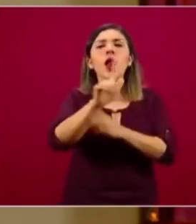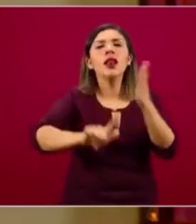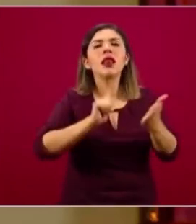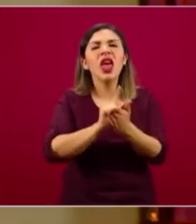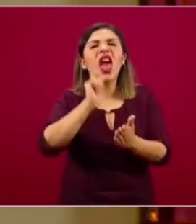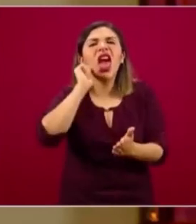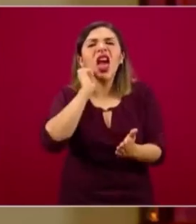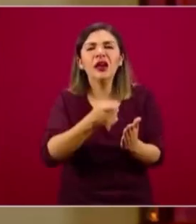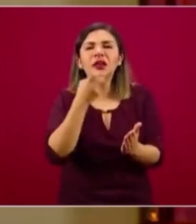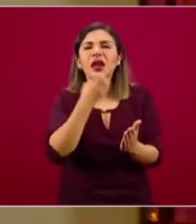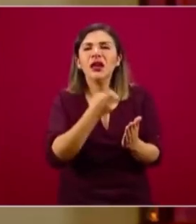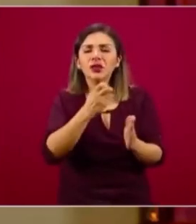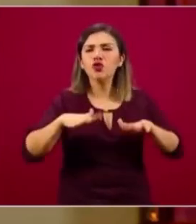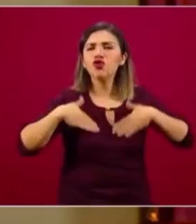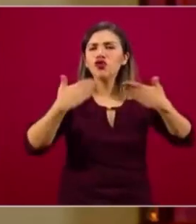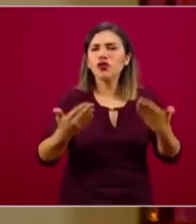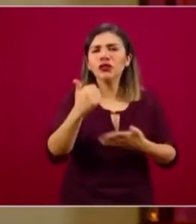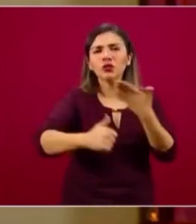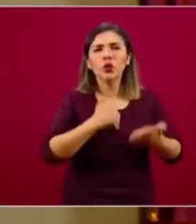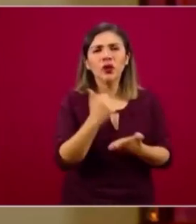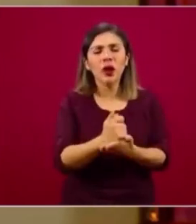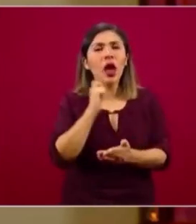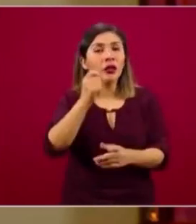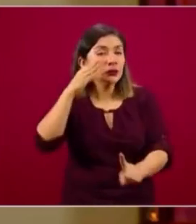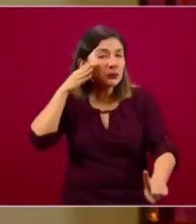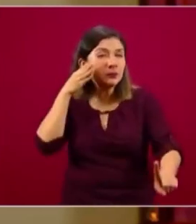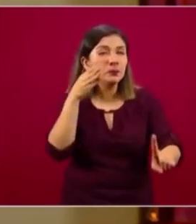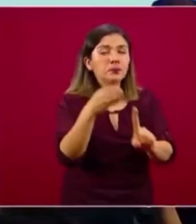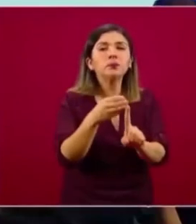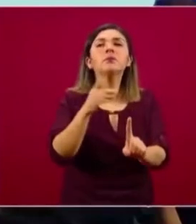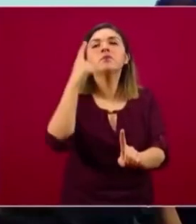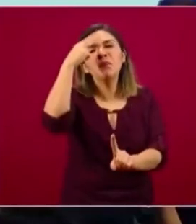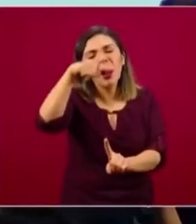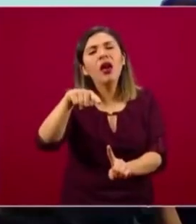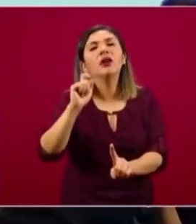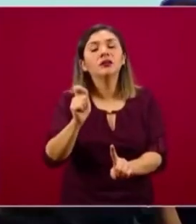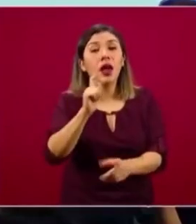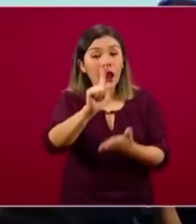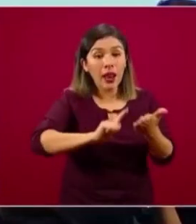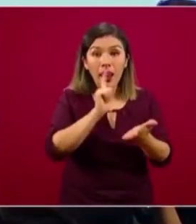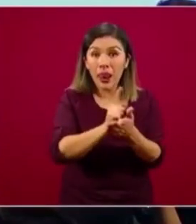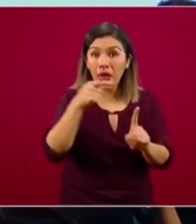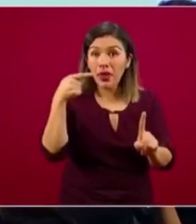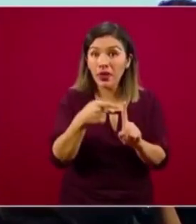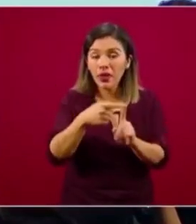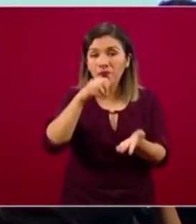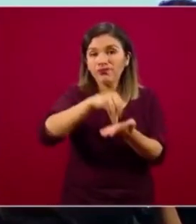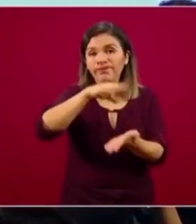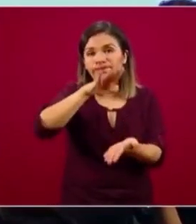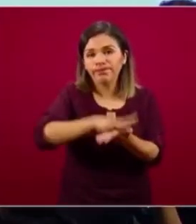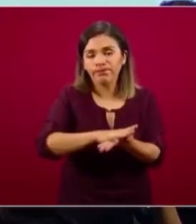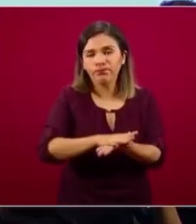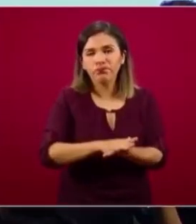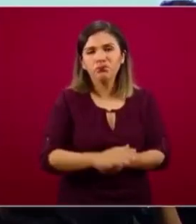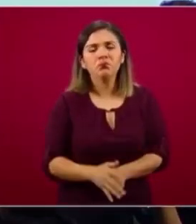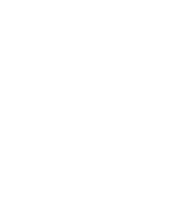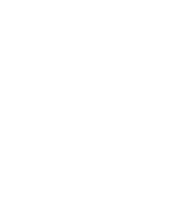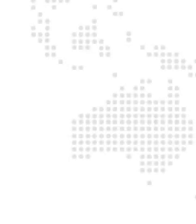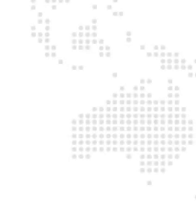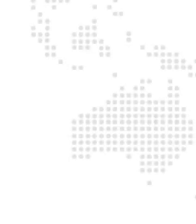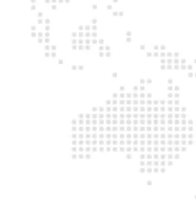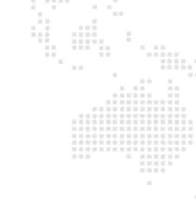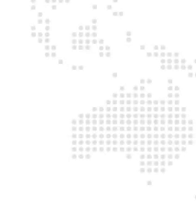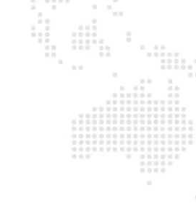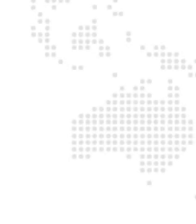lineamientos del padrón de confianza ciudadana, que aterriza esta idea que la propia ley, por supuesto, establece.